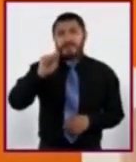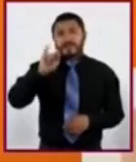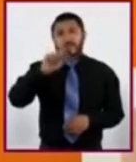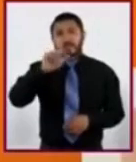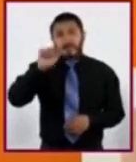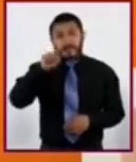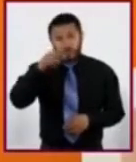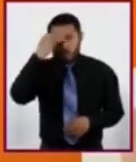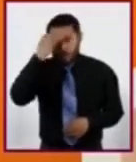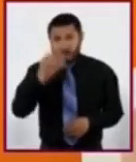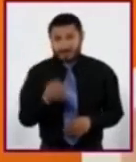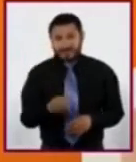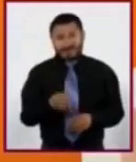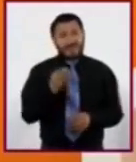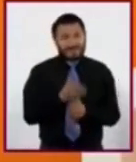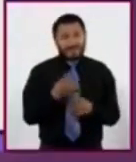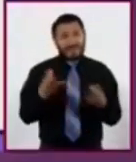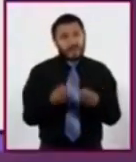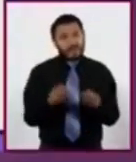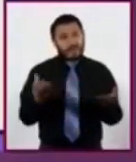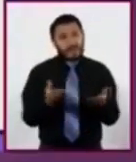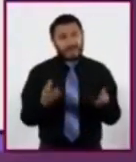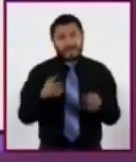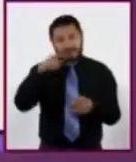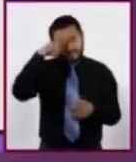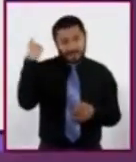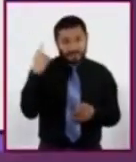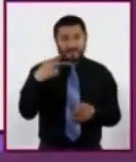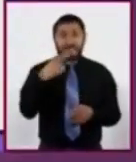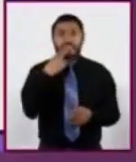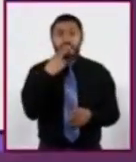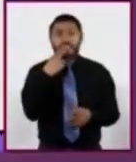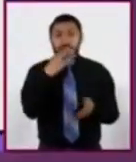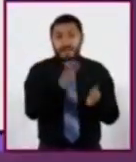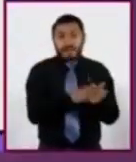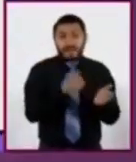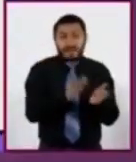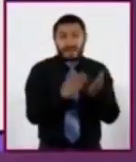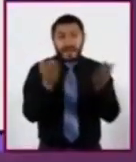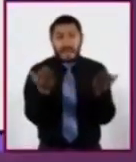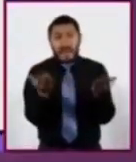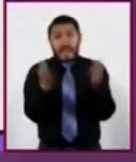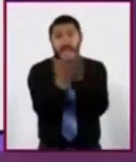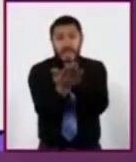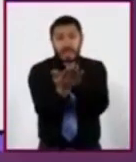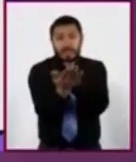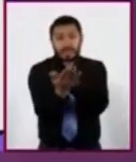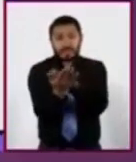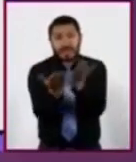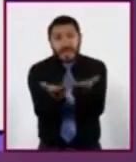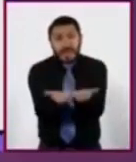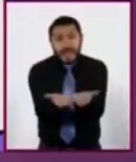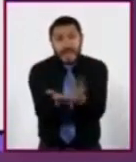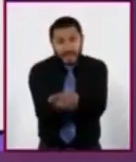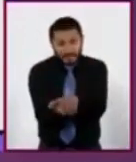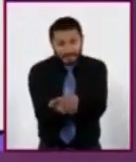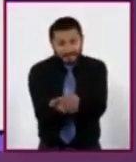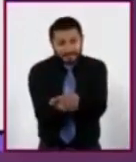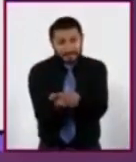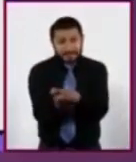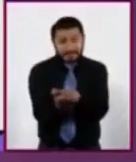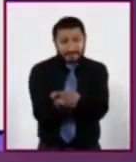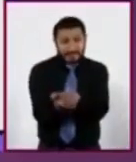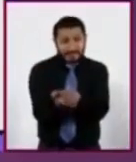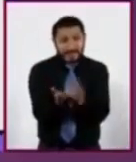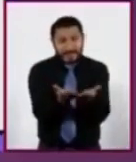en forma muy sencilla. Utilicen una hoja y dóblenla a la mitad. Después, en la